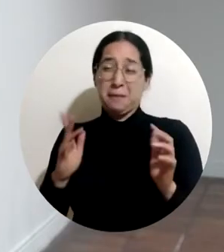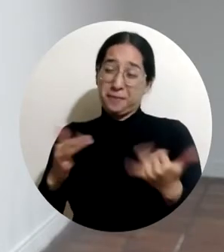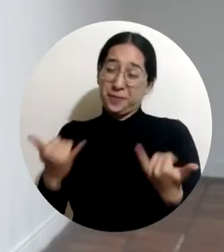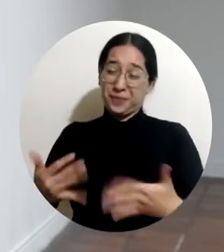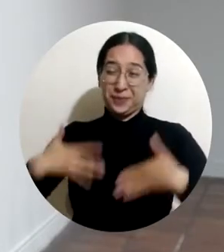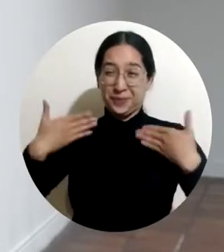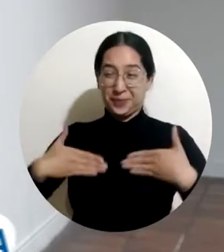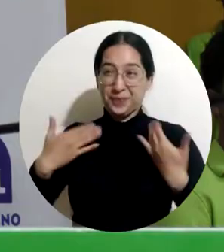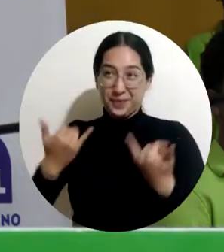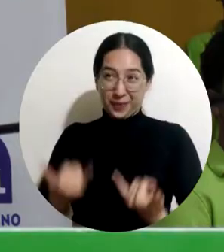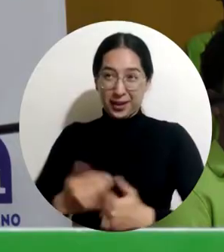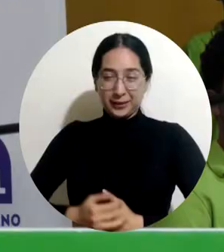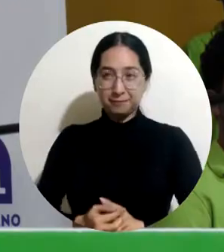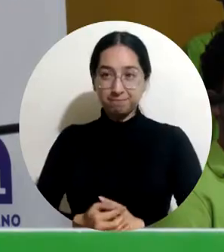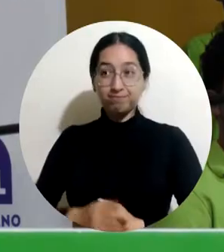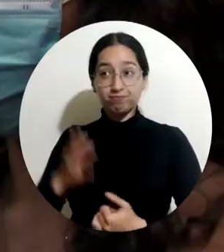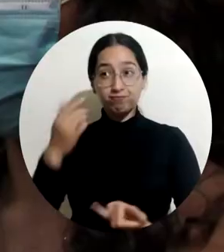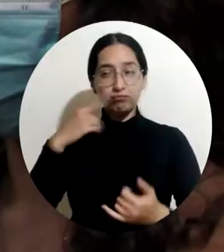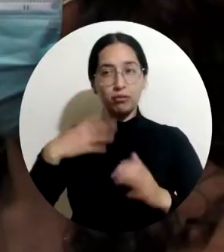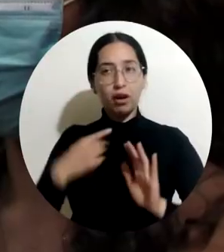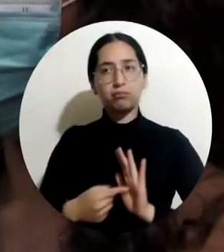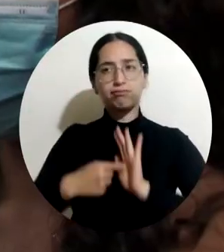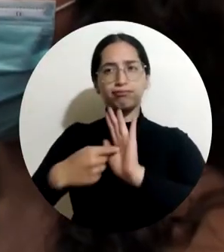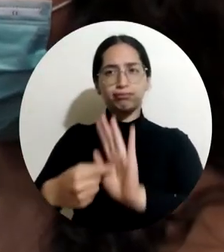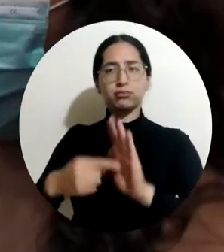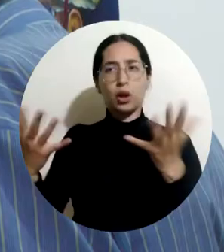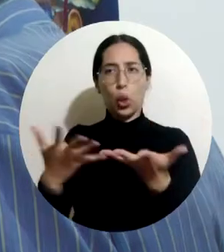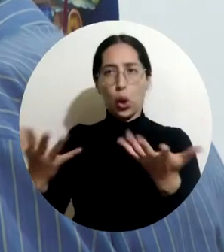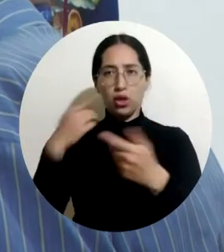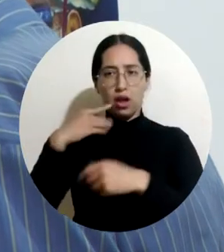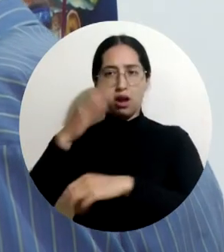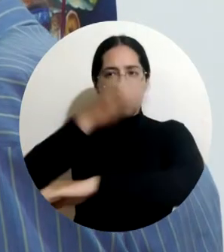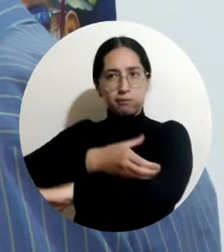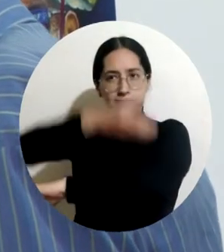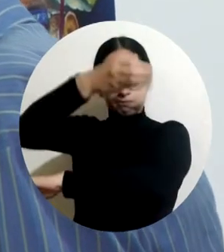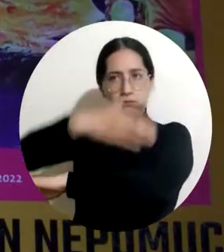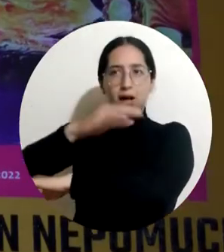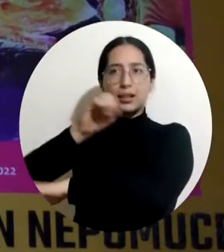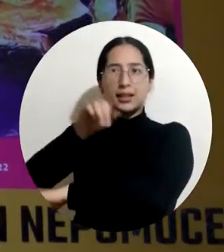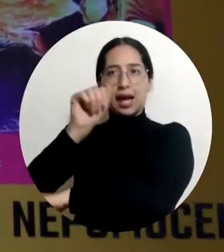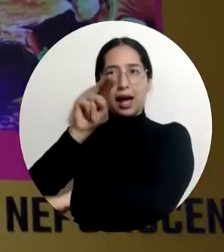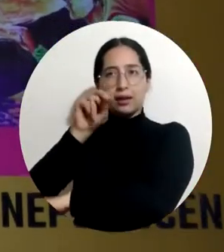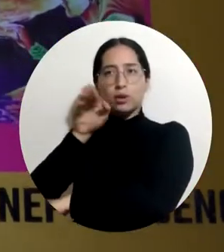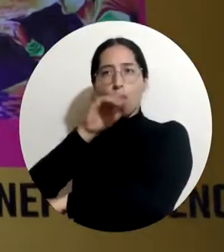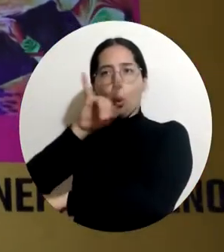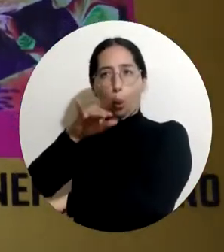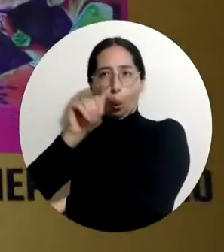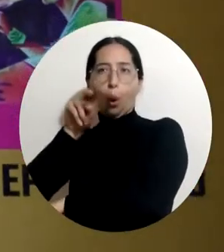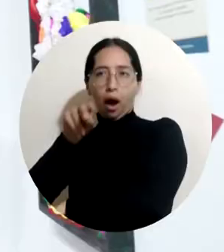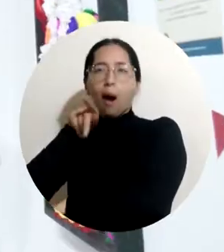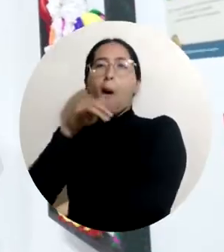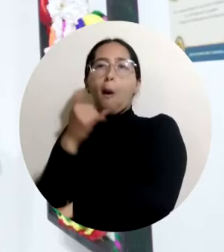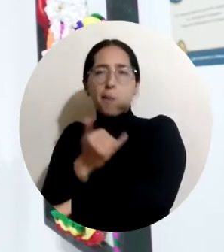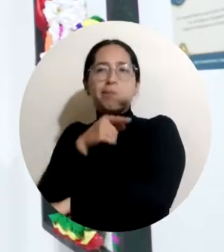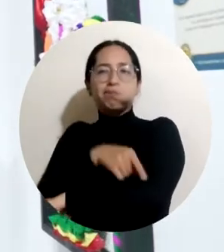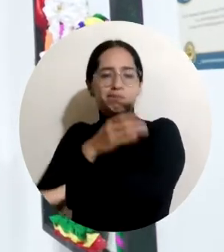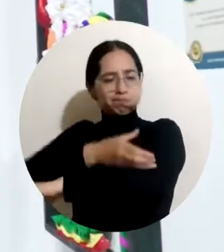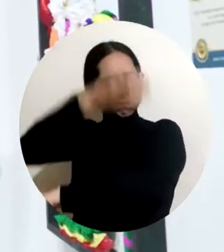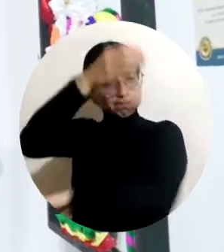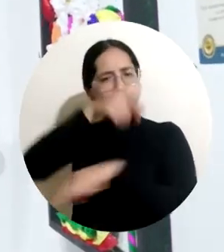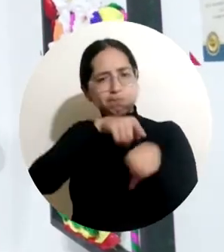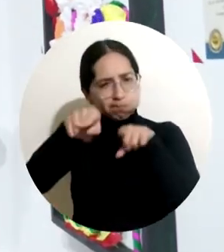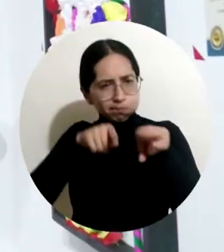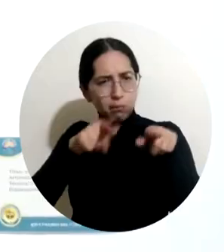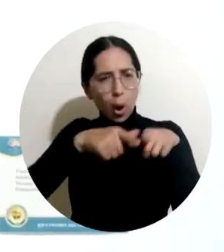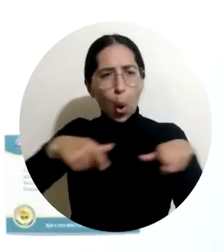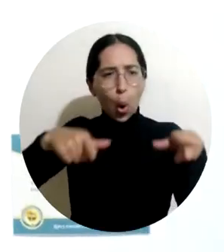contenta de estar aquí hoy. La apertura de esta expresión artística se llevó a cabo en el Centro Cultural Claustro San Juan de Pomuceno de Unimagdalena, donde